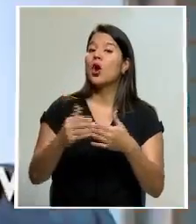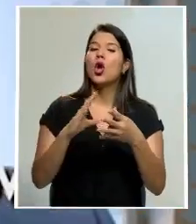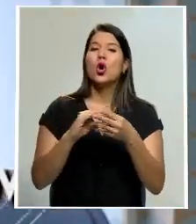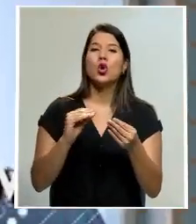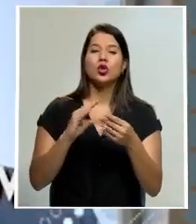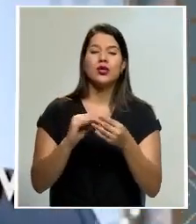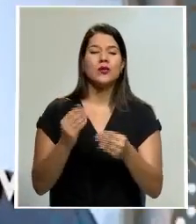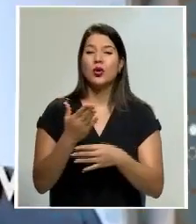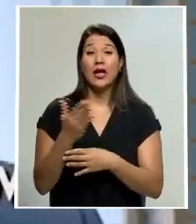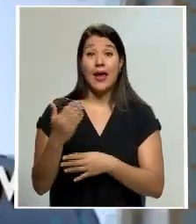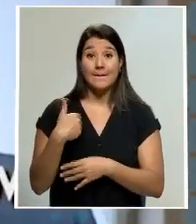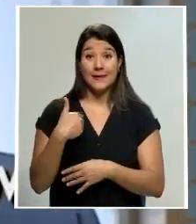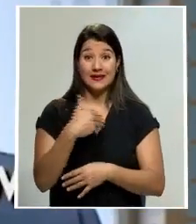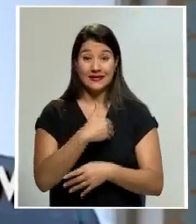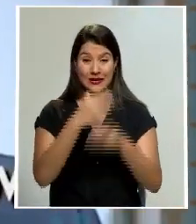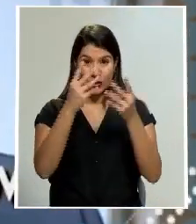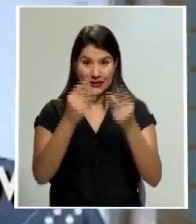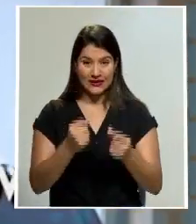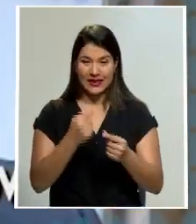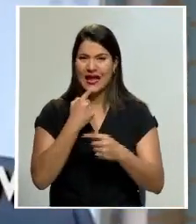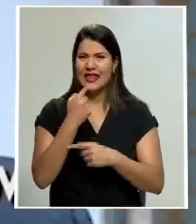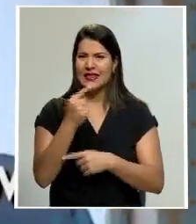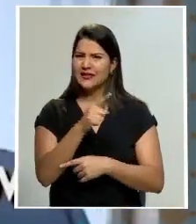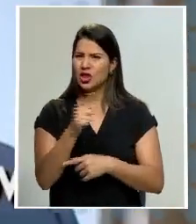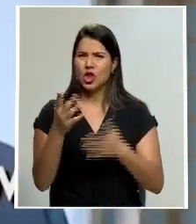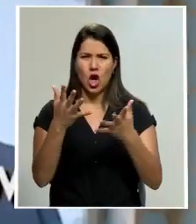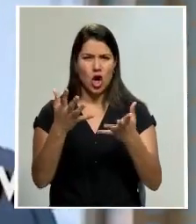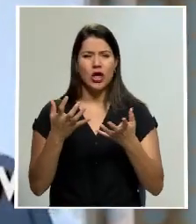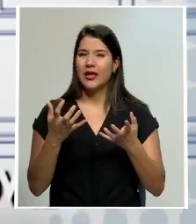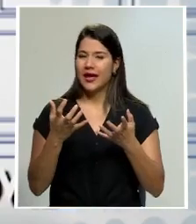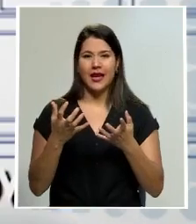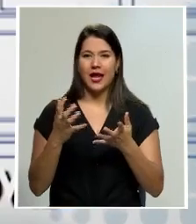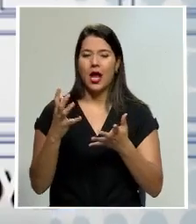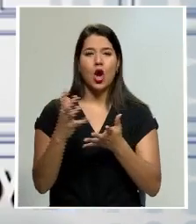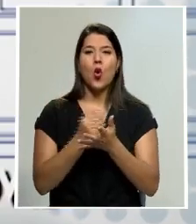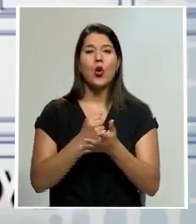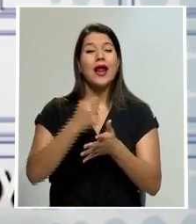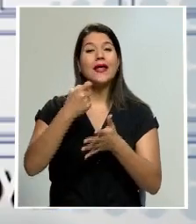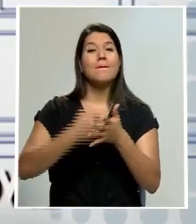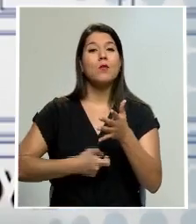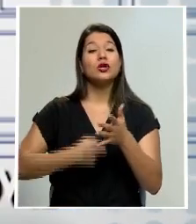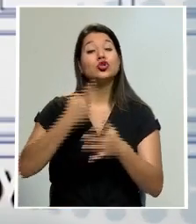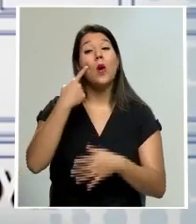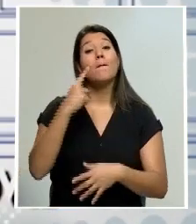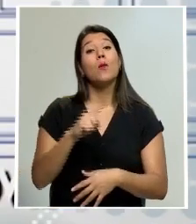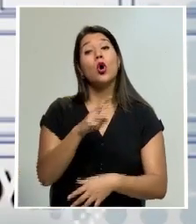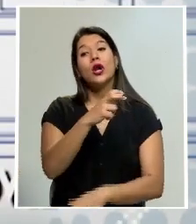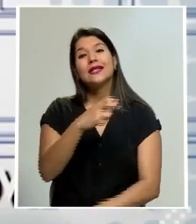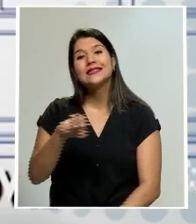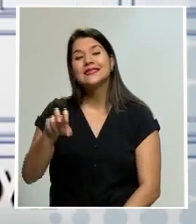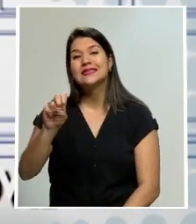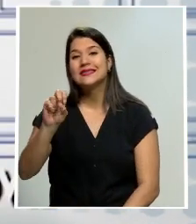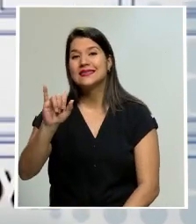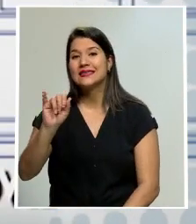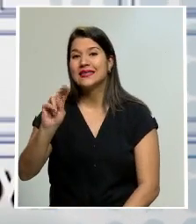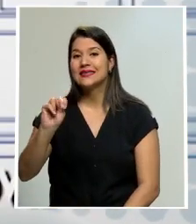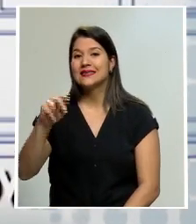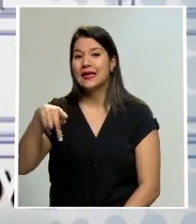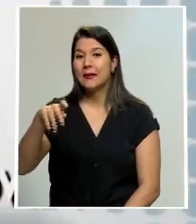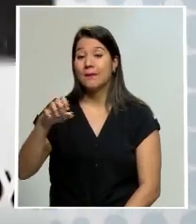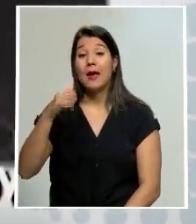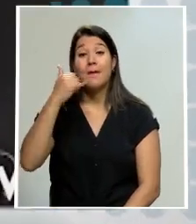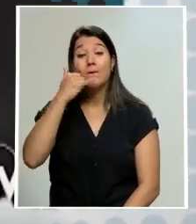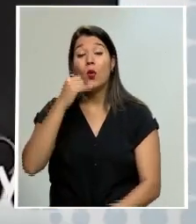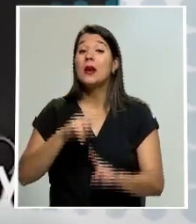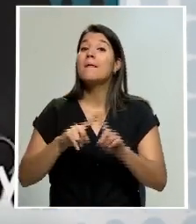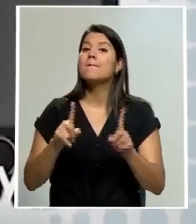le hablaremos que el Ministerio de Hacienda aclaró que no pretende grabar con el IVA las transacciones de SINPE móvil, pero sí buscarán la forma de recuperar lo